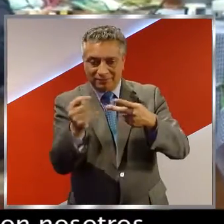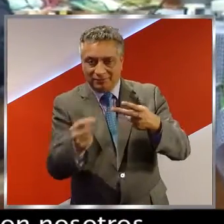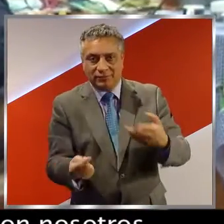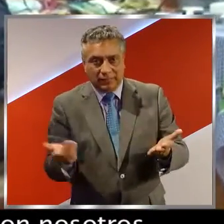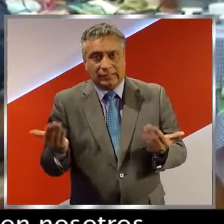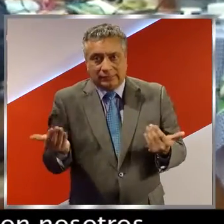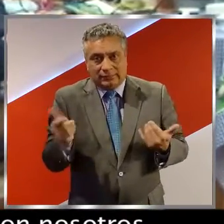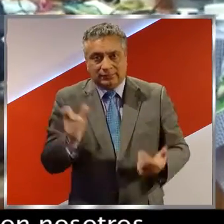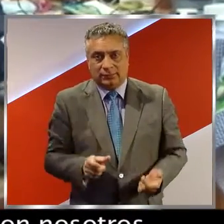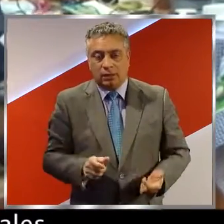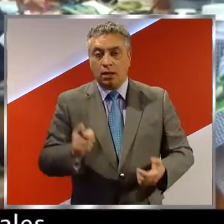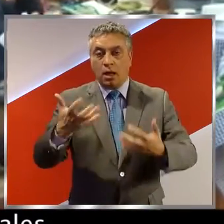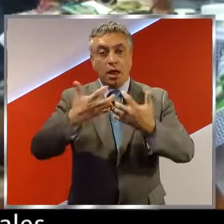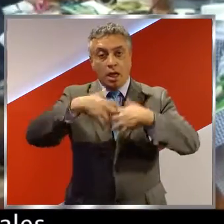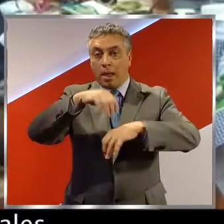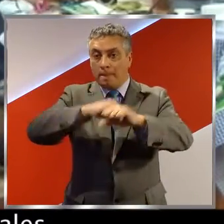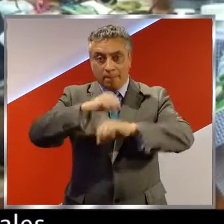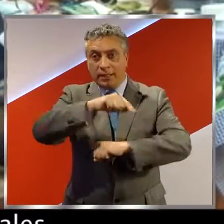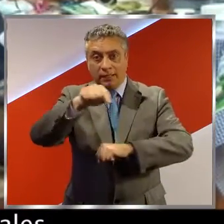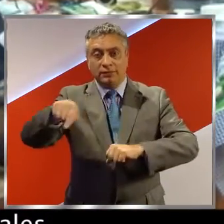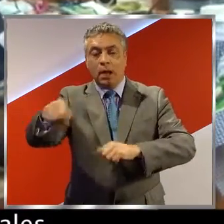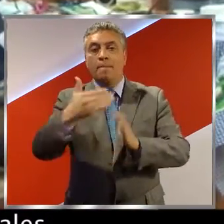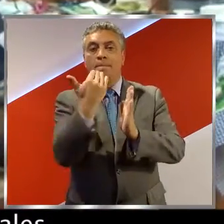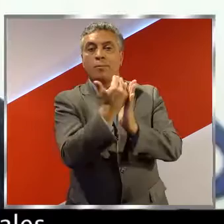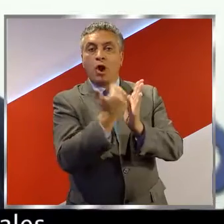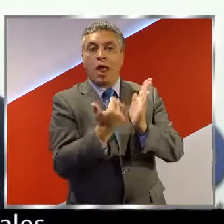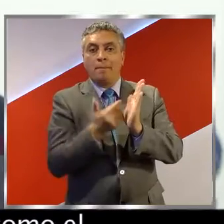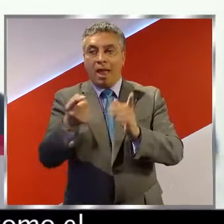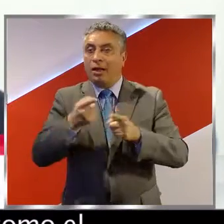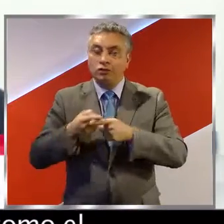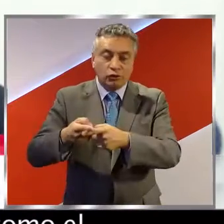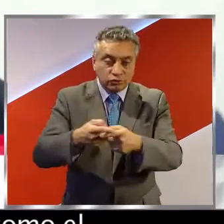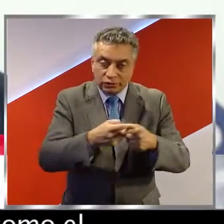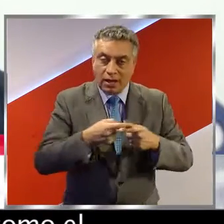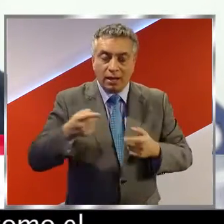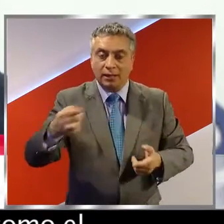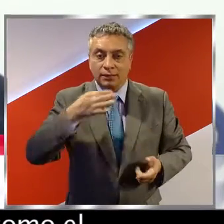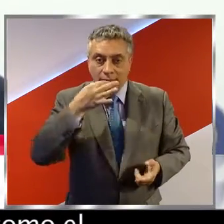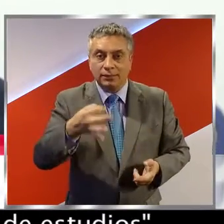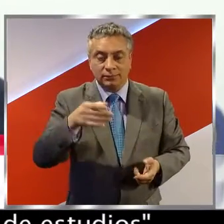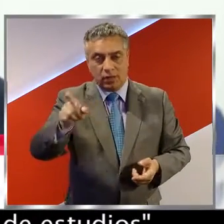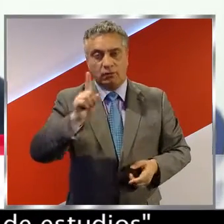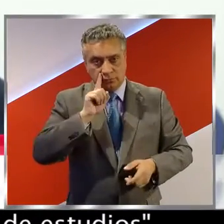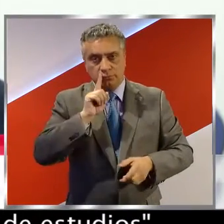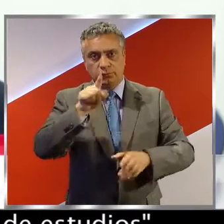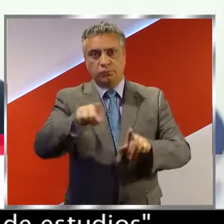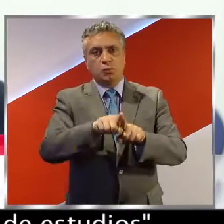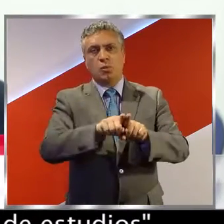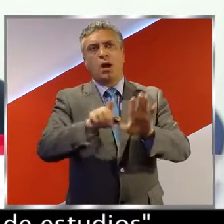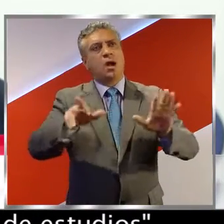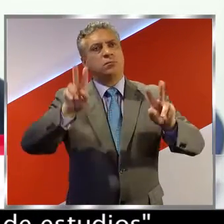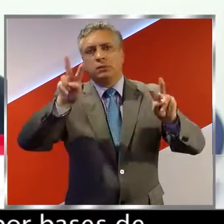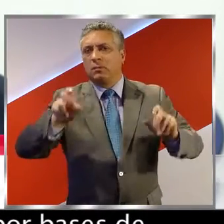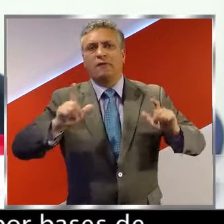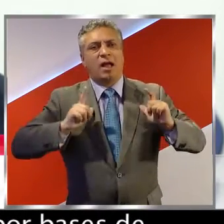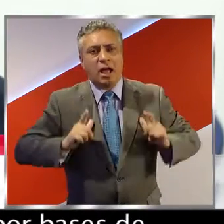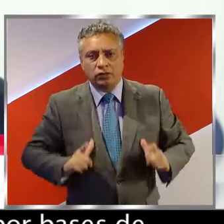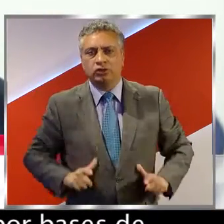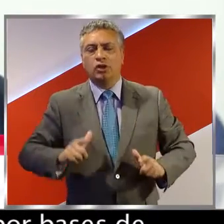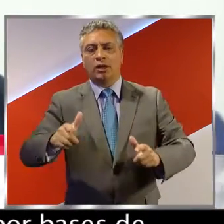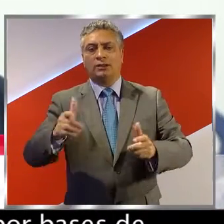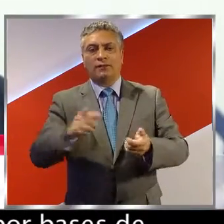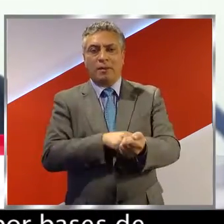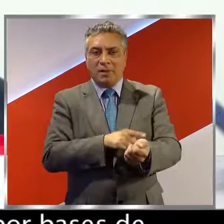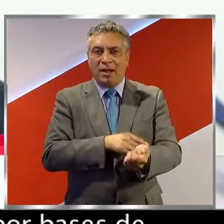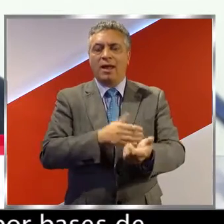Las empresas que participan con nosotros en los programas sociales, digamos, que ejecutan programas como el Vacaciones Familiares, Gira de Estudio, Tercera